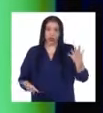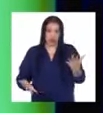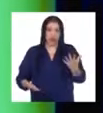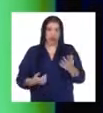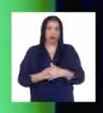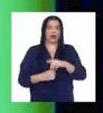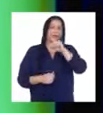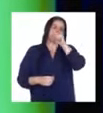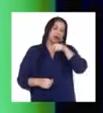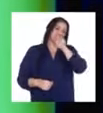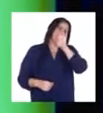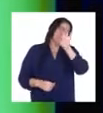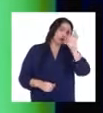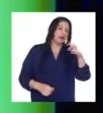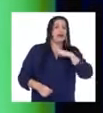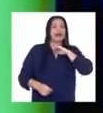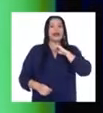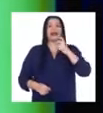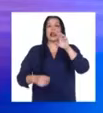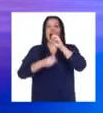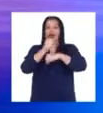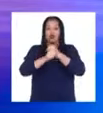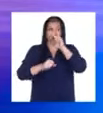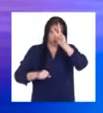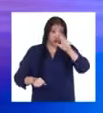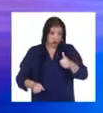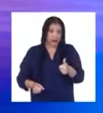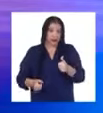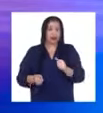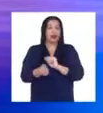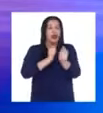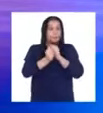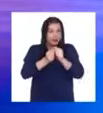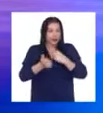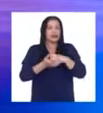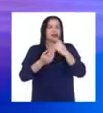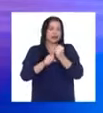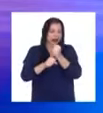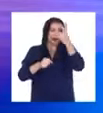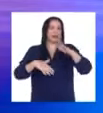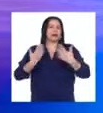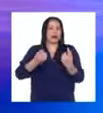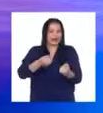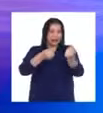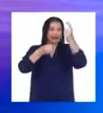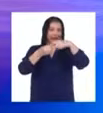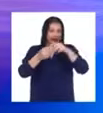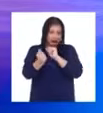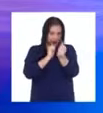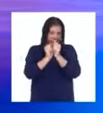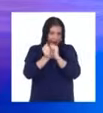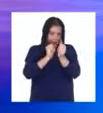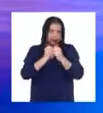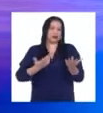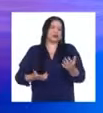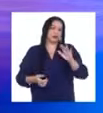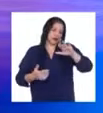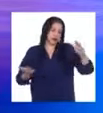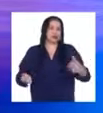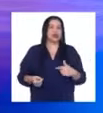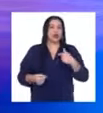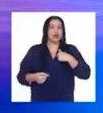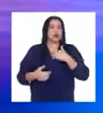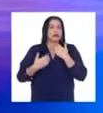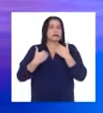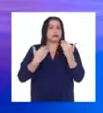clasifiqué al Campeonato Sudamericano de Menores. Muy contenta por haber clasificado y a la vez con bastante miedo.